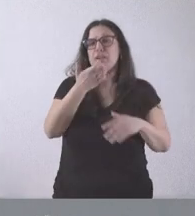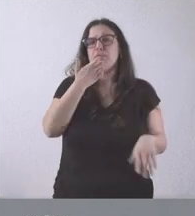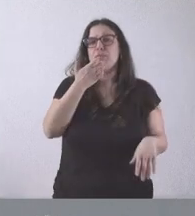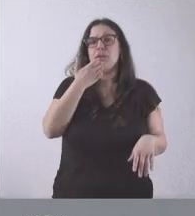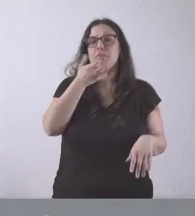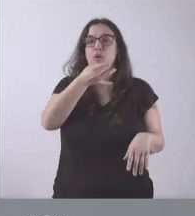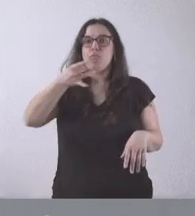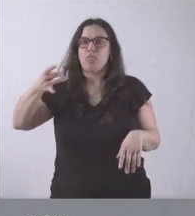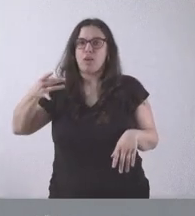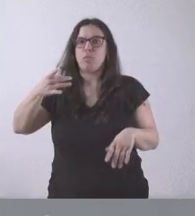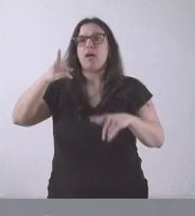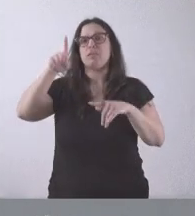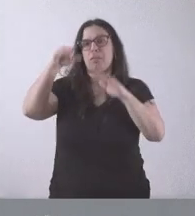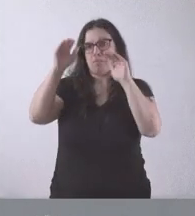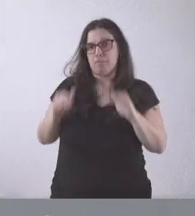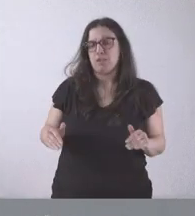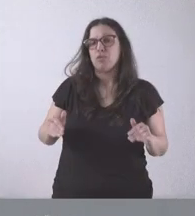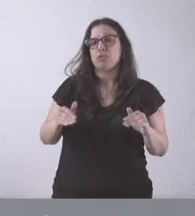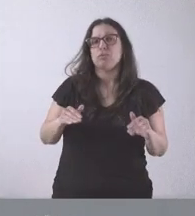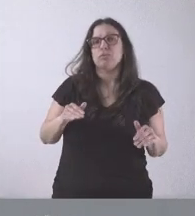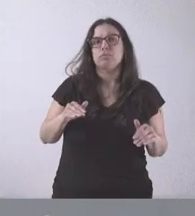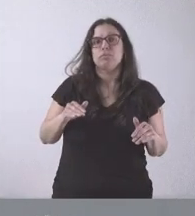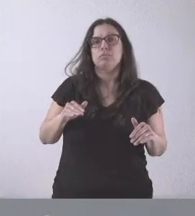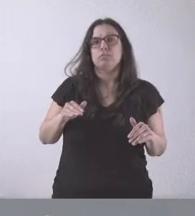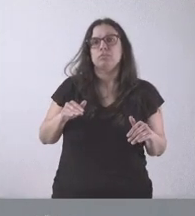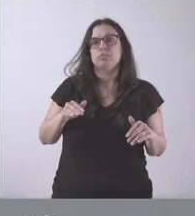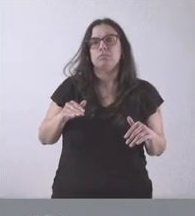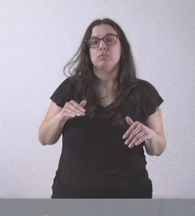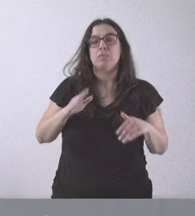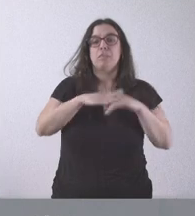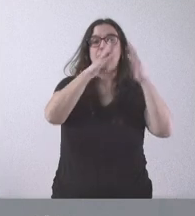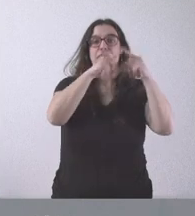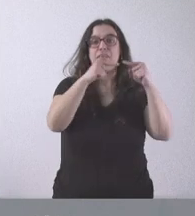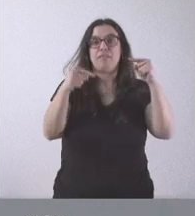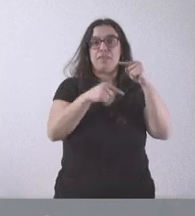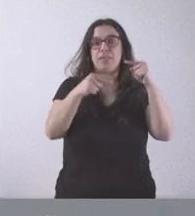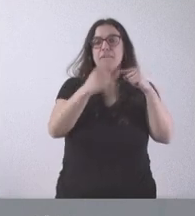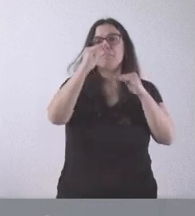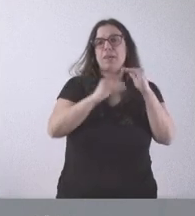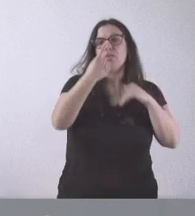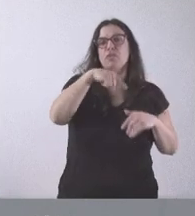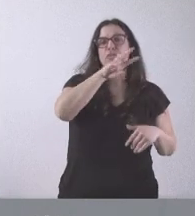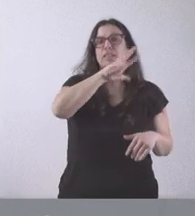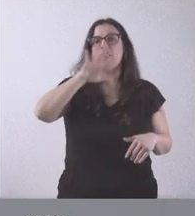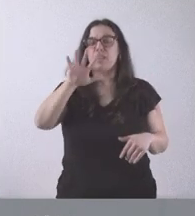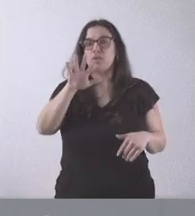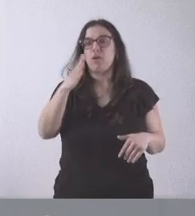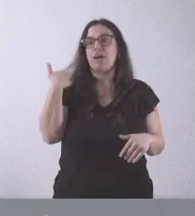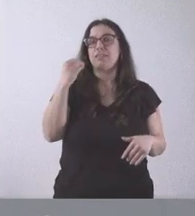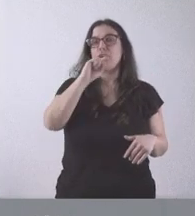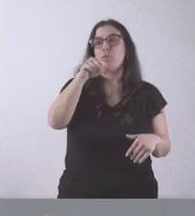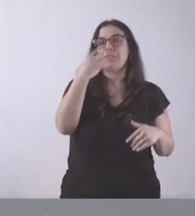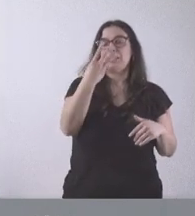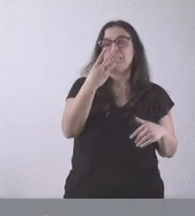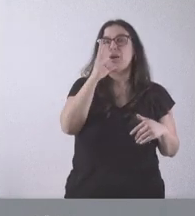de endeudamiento. El nivel de endeudamiento se ha reducido en términos de déficit público en 135 millones de euros y pasa del 0,3% del PIB